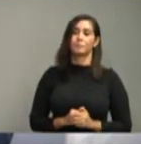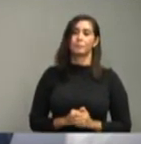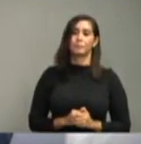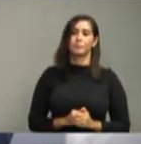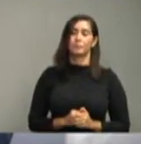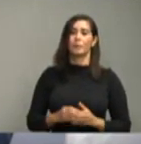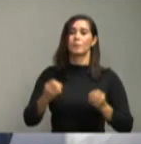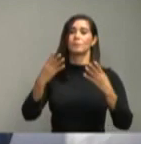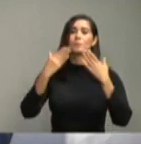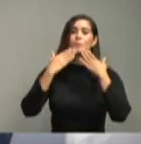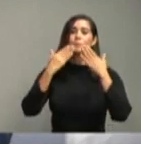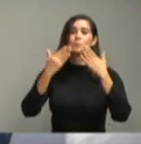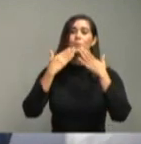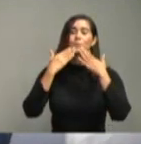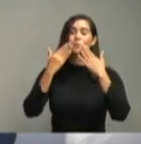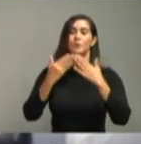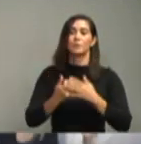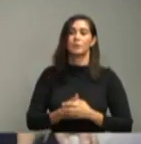Muchísimas gracias.